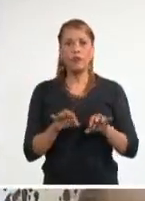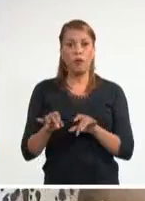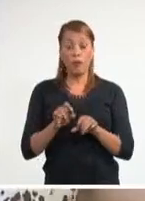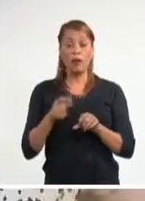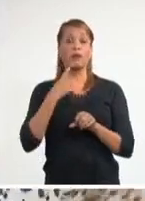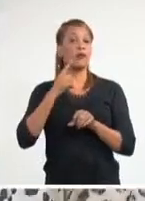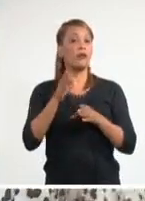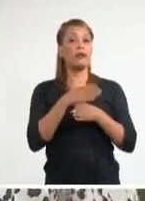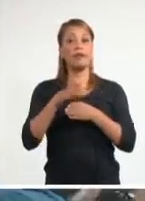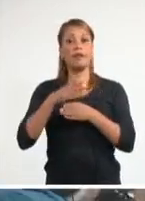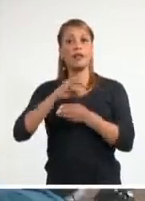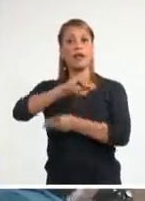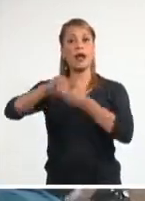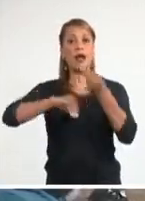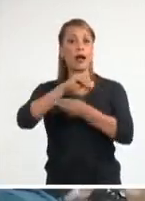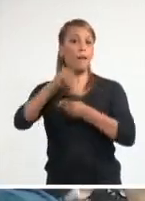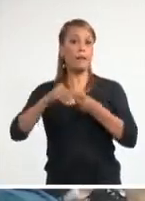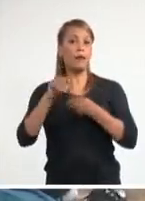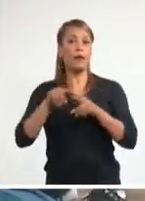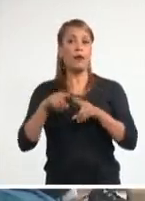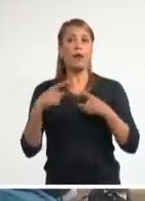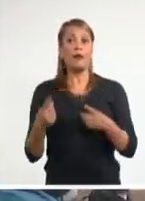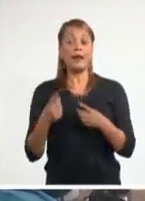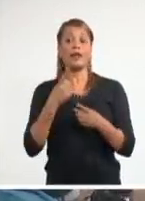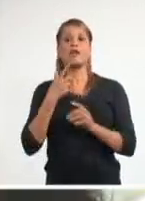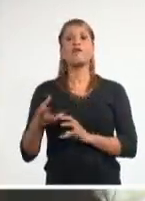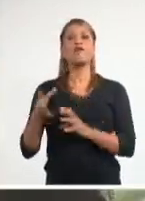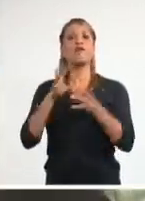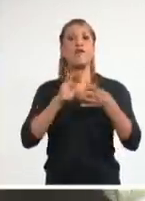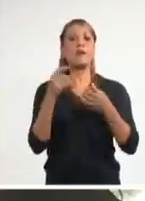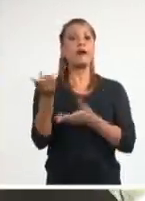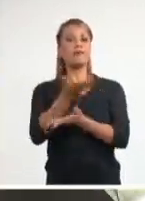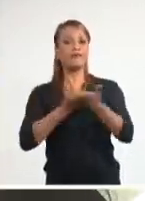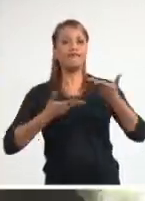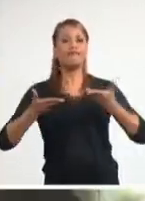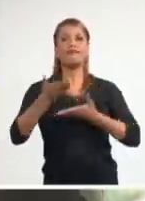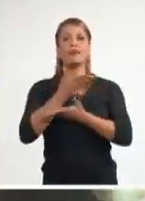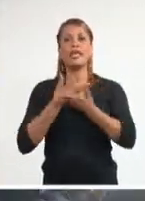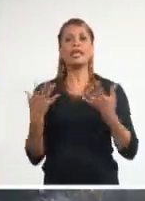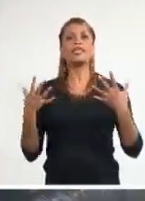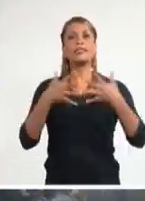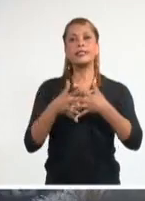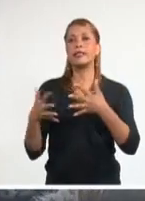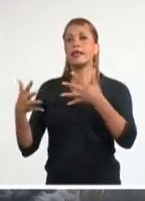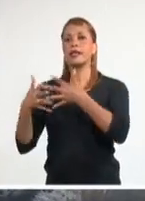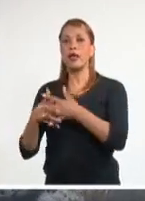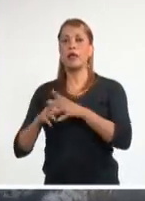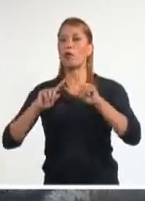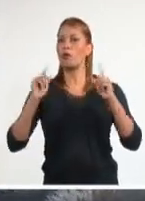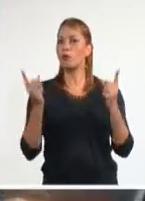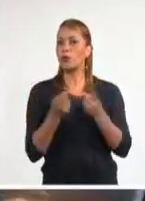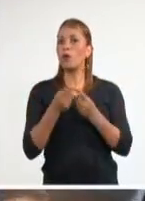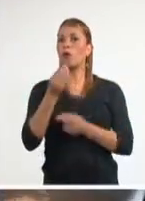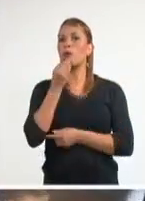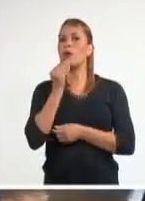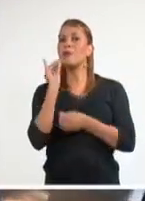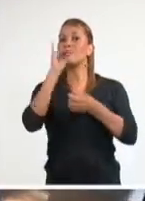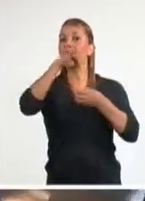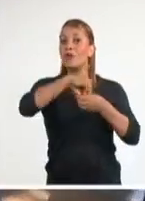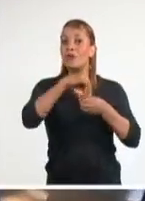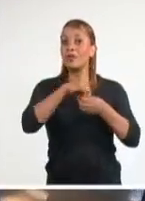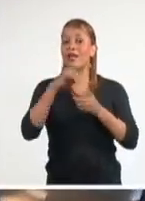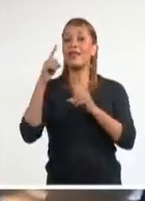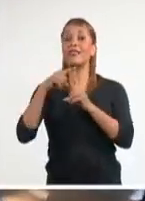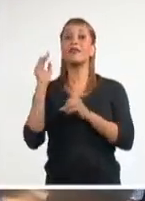y de ordenamiento, para de manera armonizada e integrada poder tratar de introducir estas